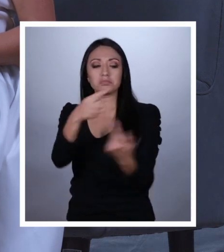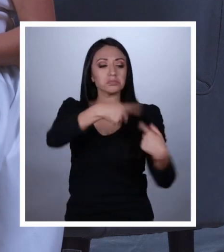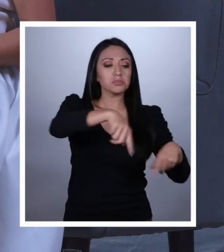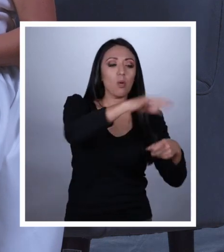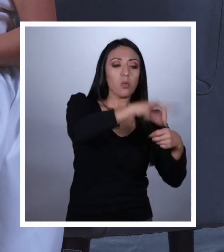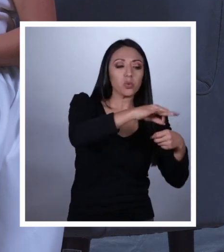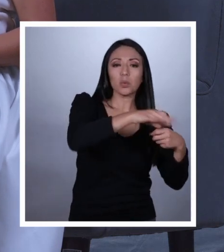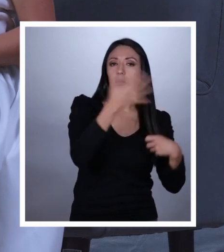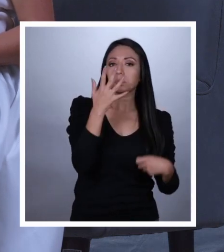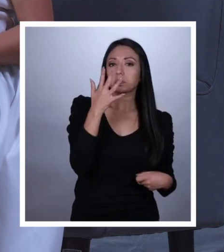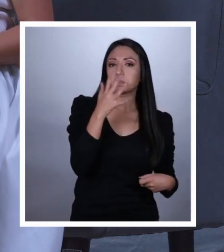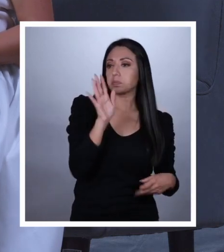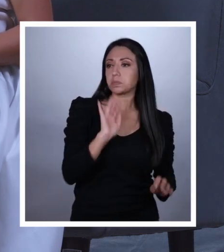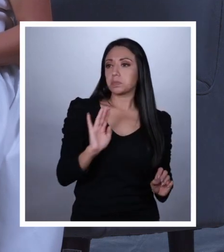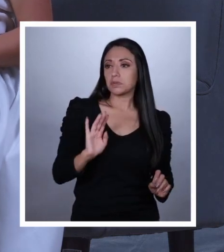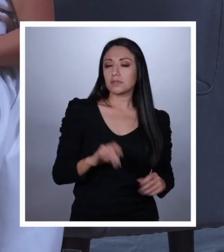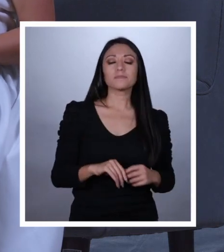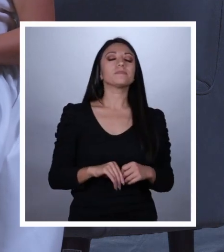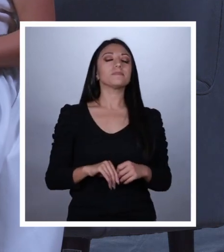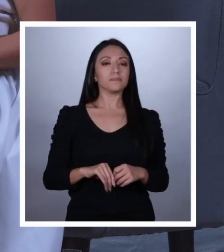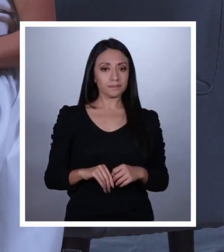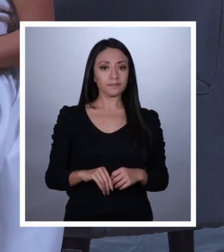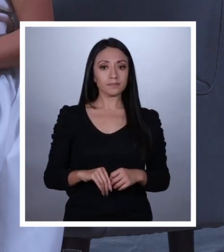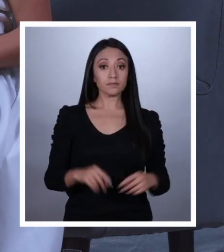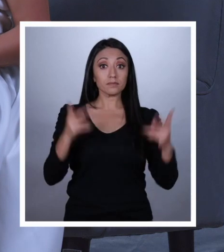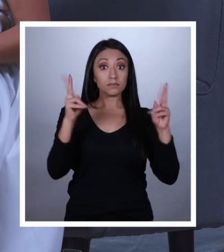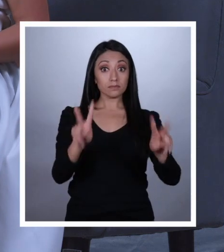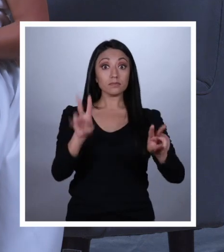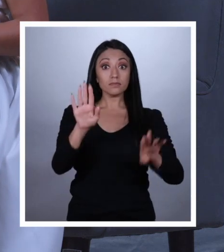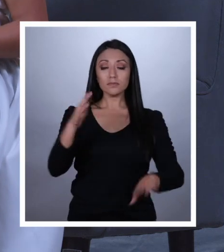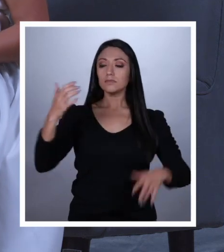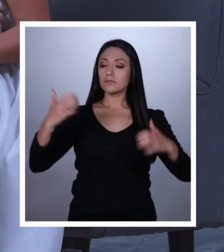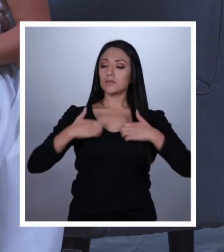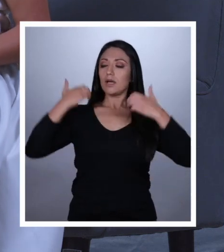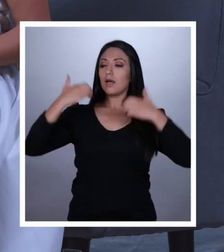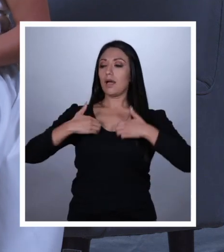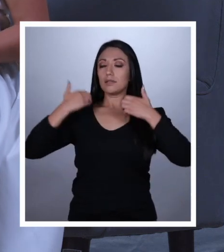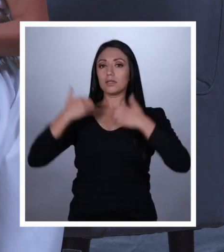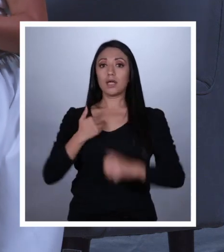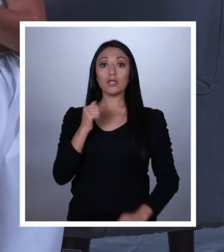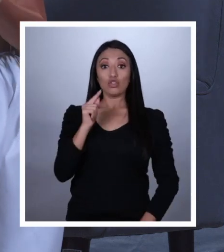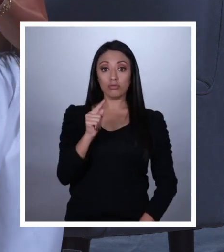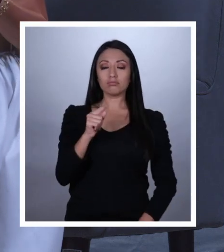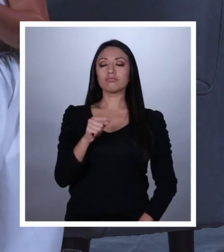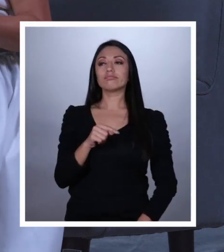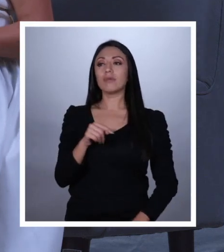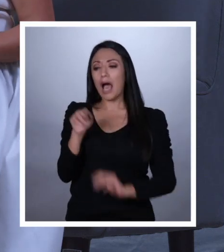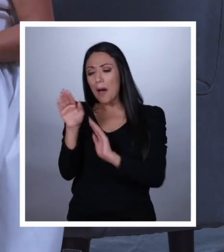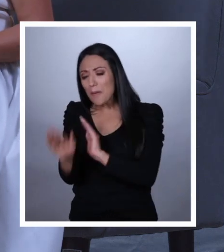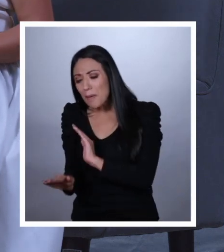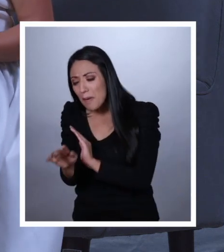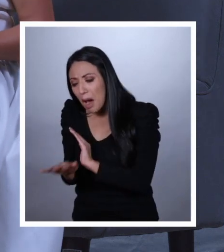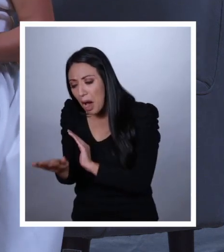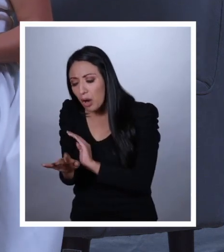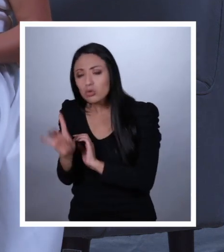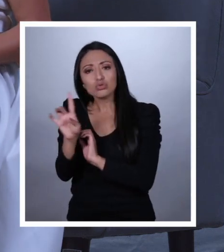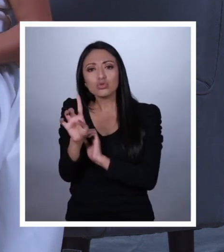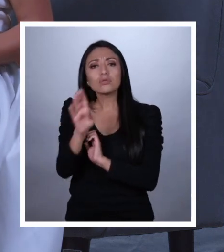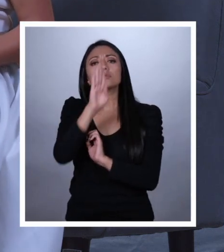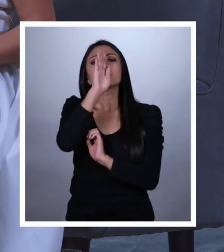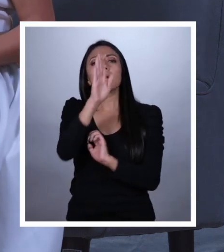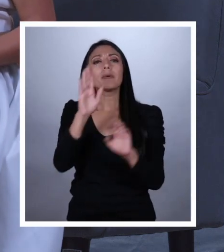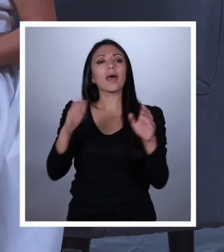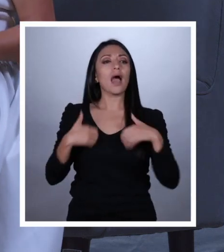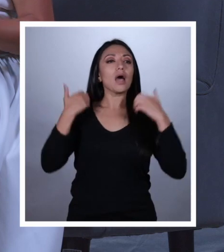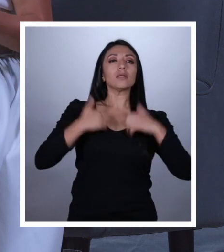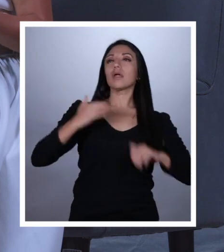los votantes que los eligieron. Por otro lado, los candidatos muy pocas veces salen de las clases populares, sino que vienen